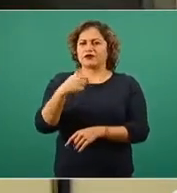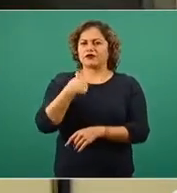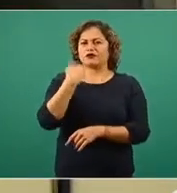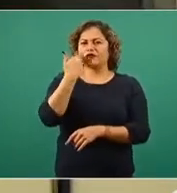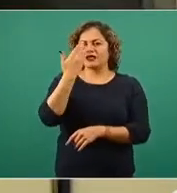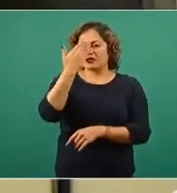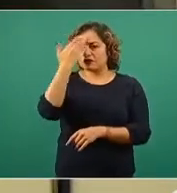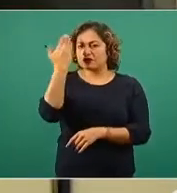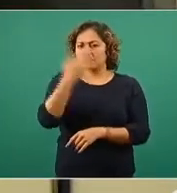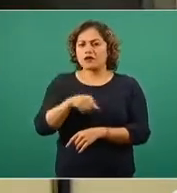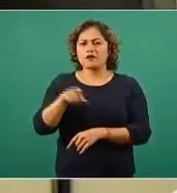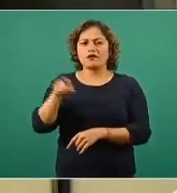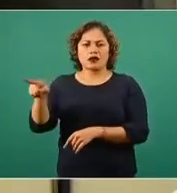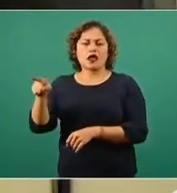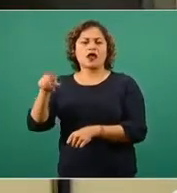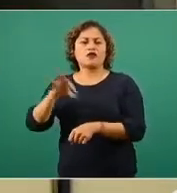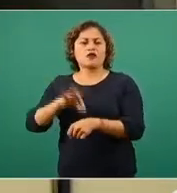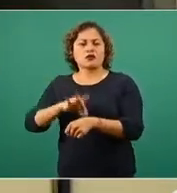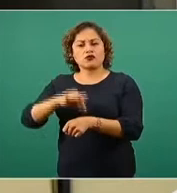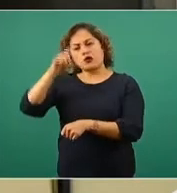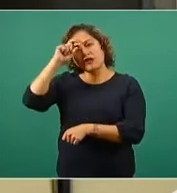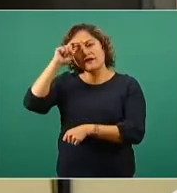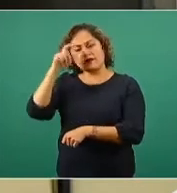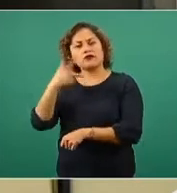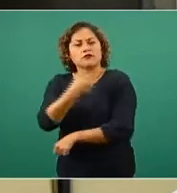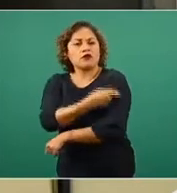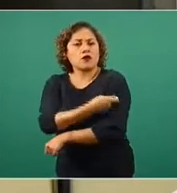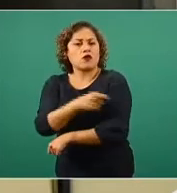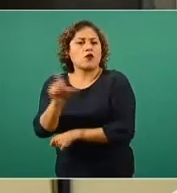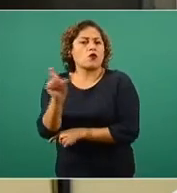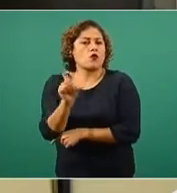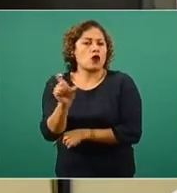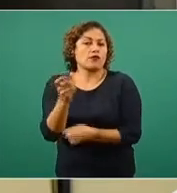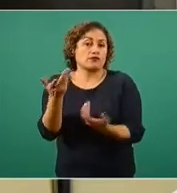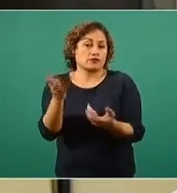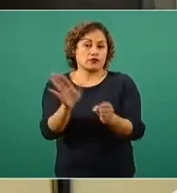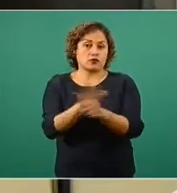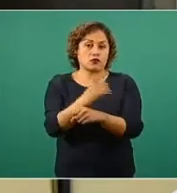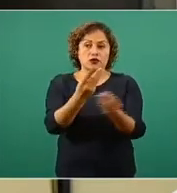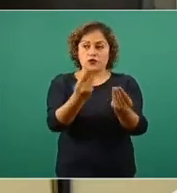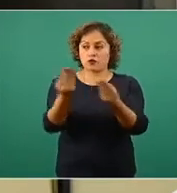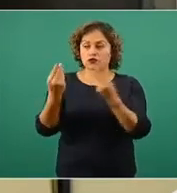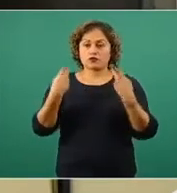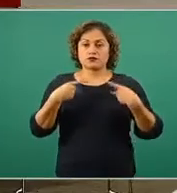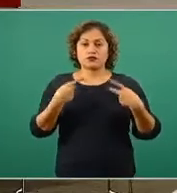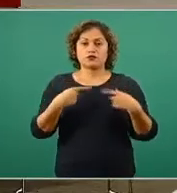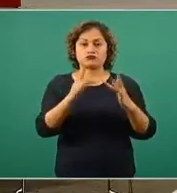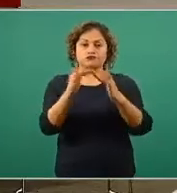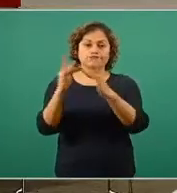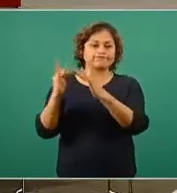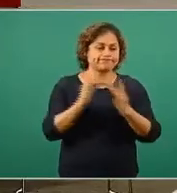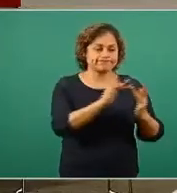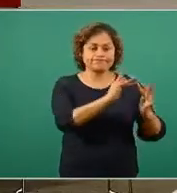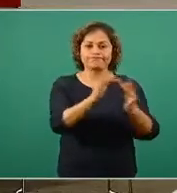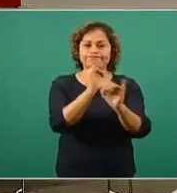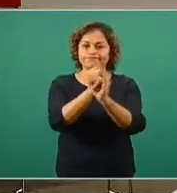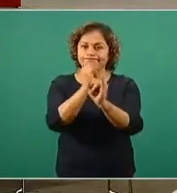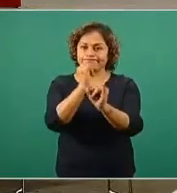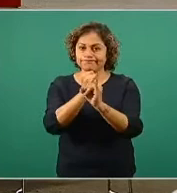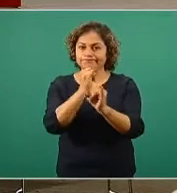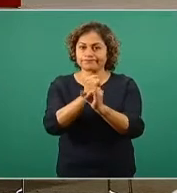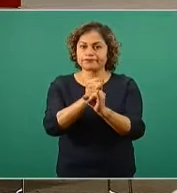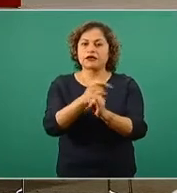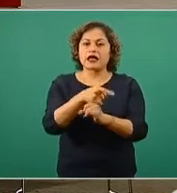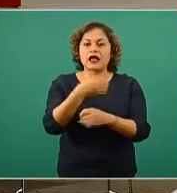vacunar el doctor Hugo López-Gatell. Hay bastantes personas en redes sociales que comentan que ya una vez que se alivie el doctor Hugo